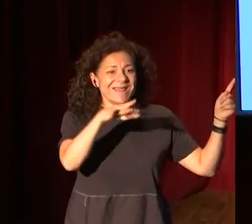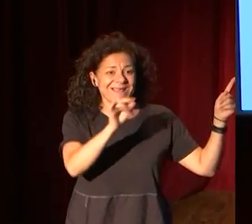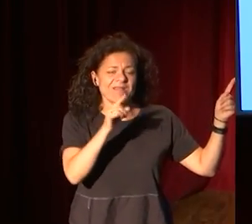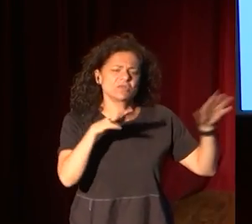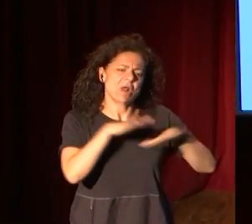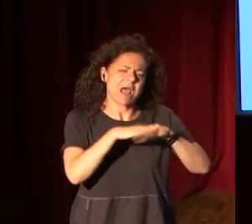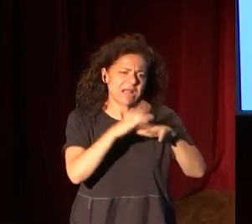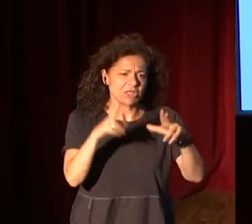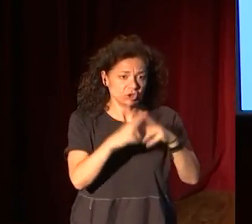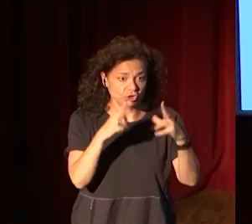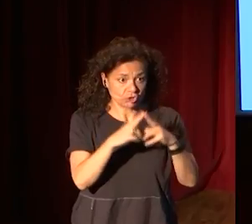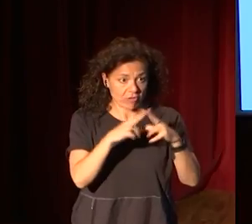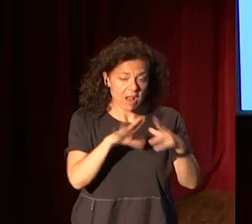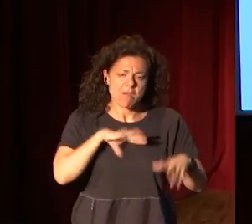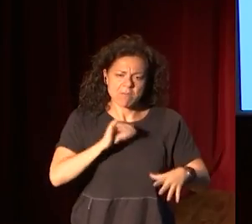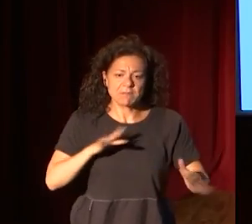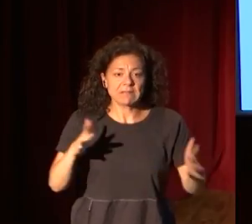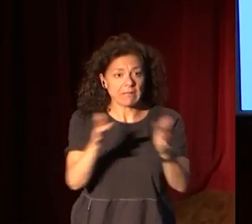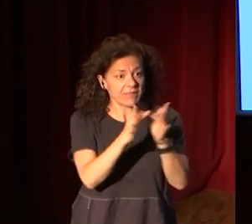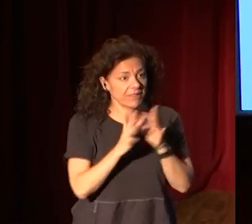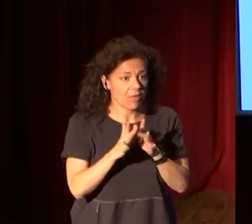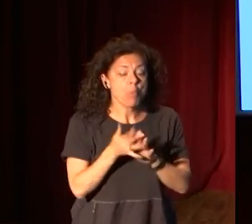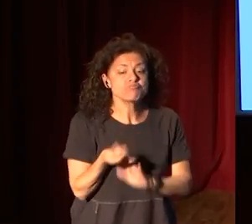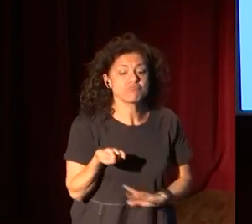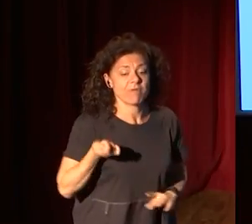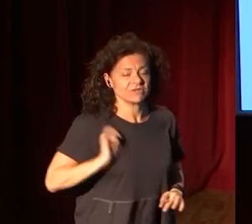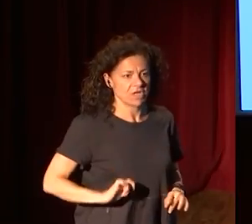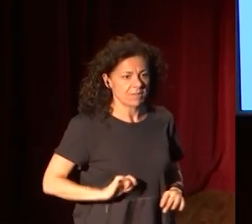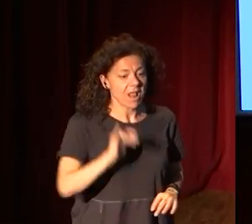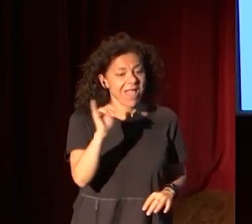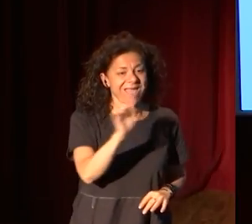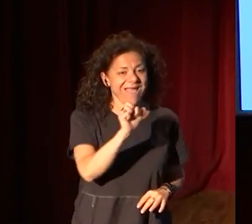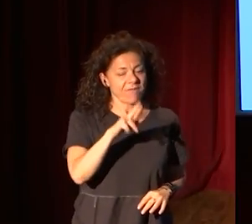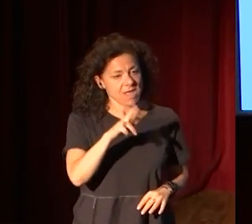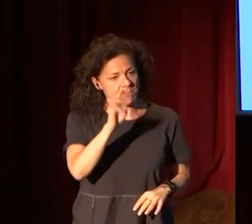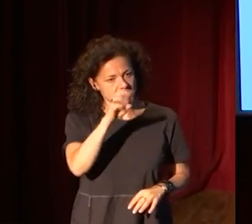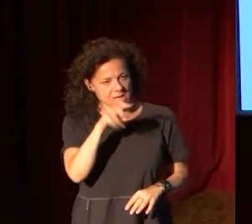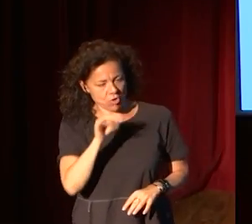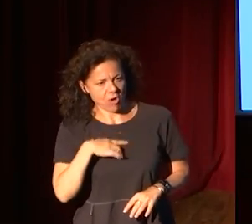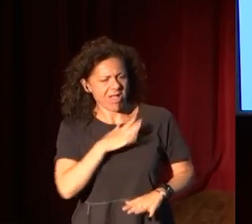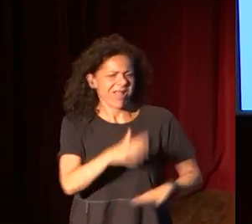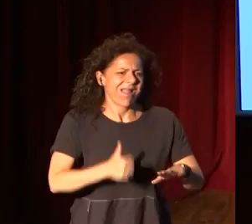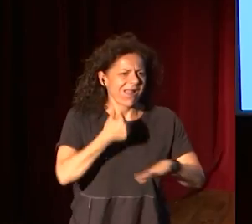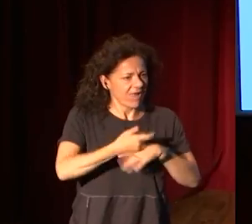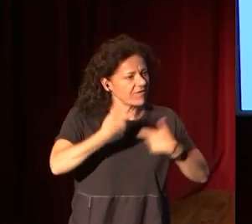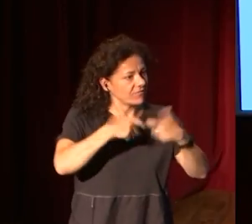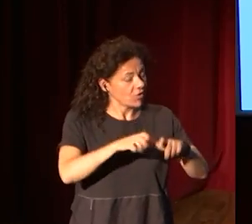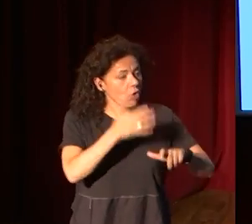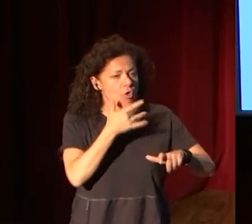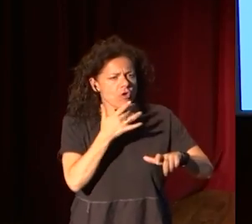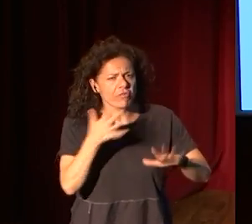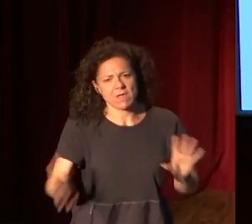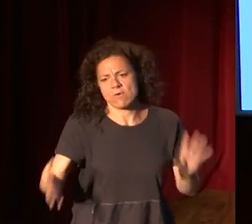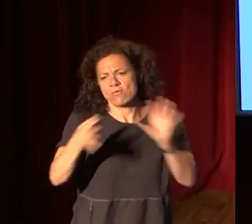social que permite relacionarse profesionalmente. Javier Pantoja, jefe de área de desarrollo digital del Prado, conoce